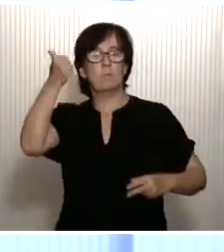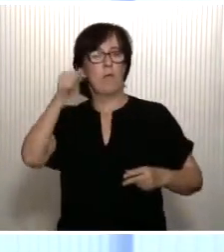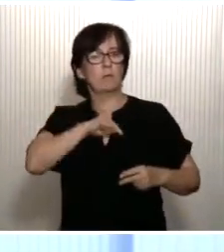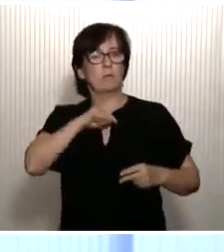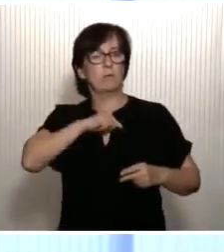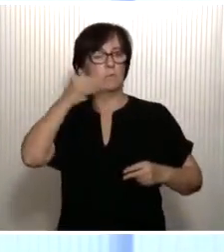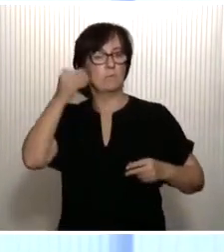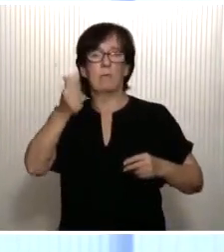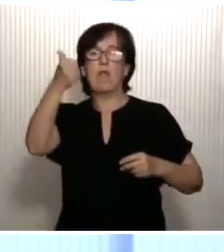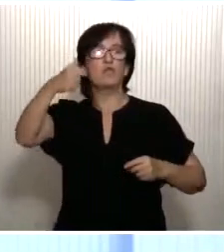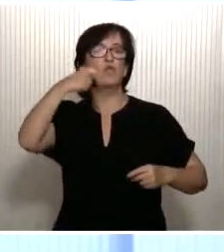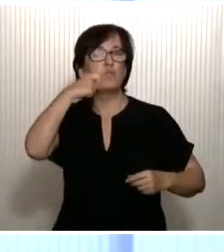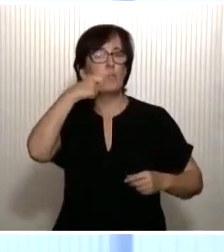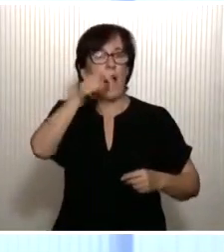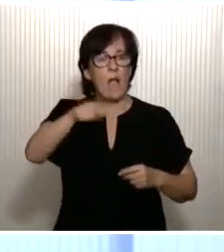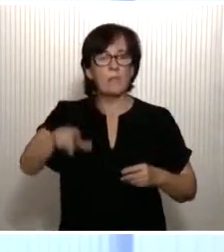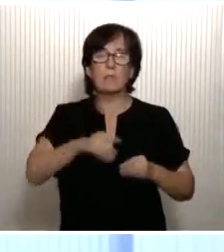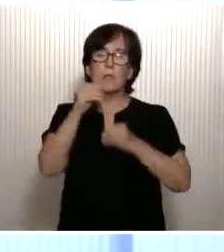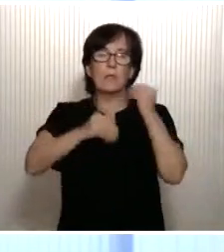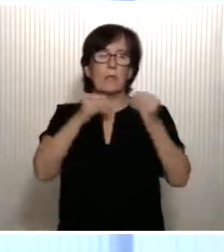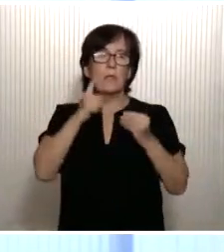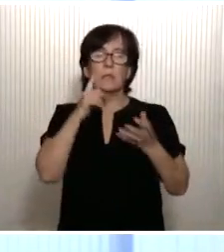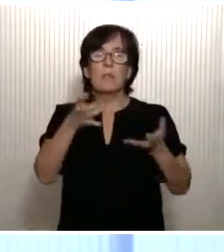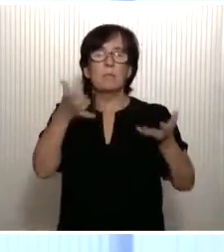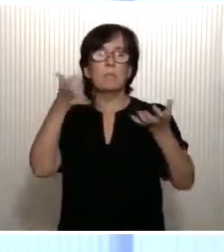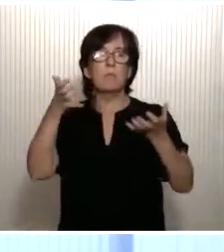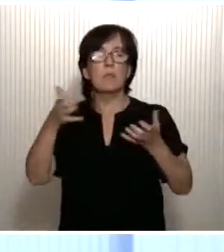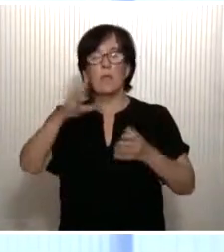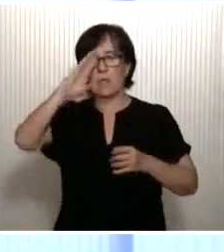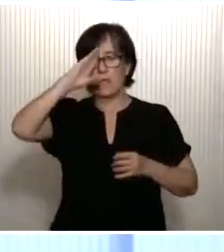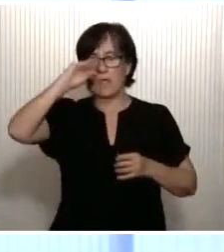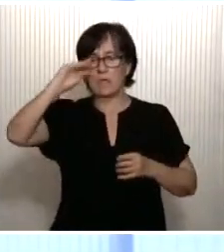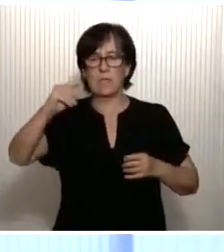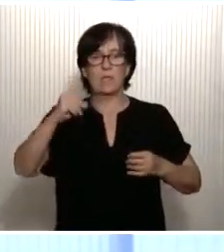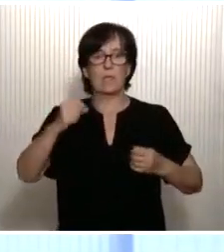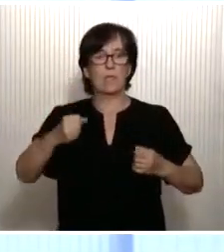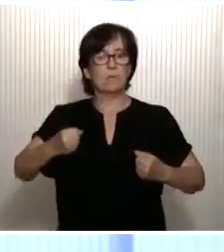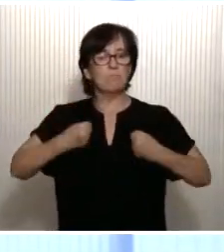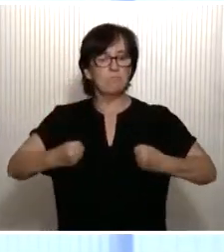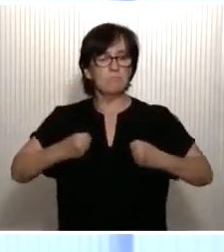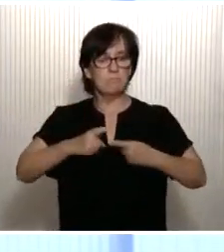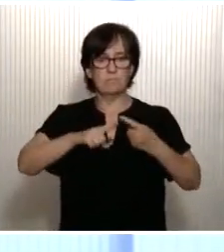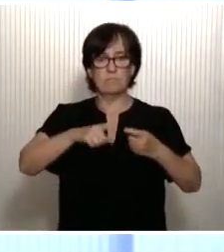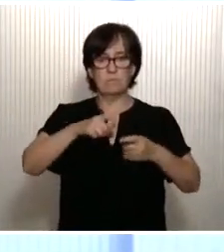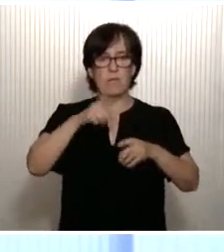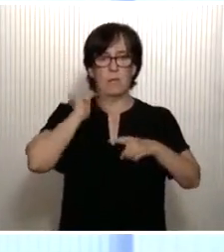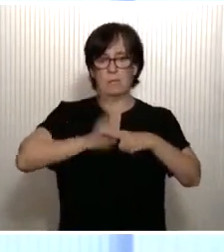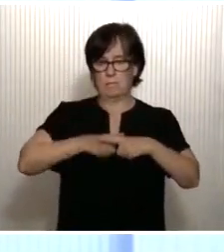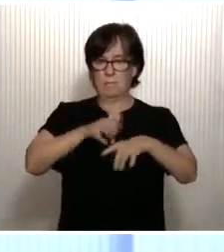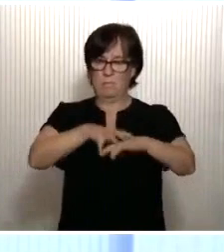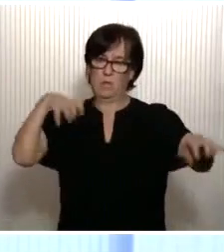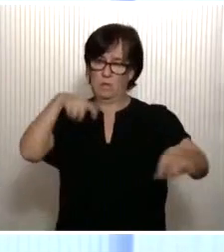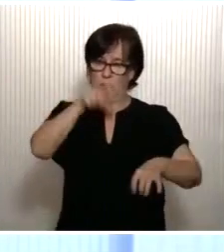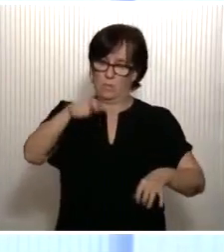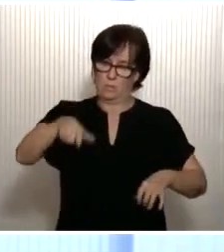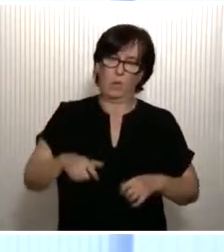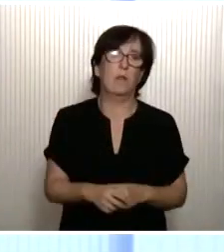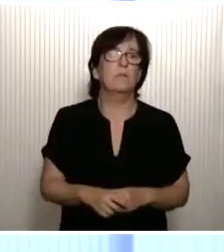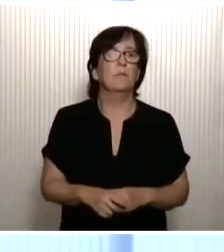y más humana, a la vez que se beneficia plenamente del talento y de la energía de la mitad de la población, que es la población femenina.